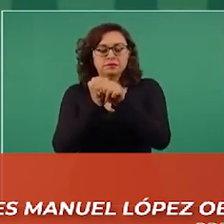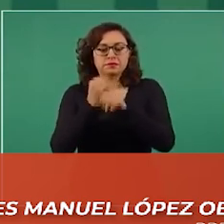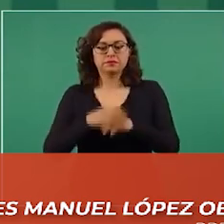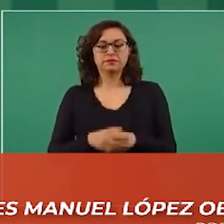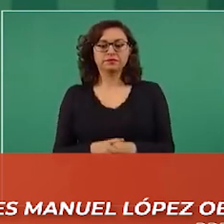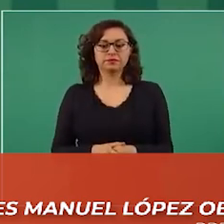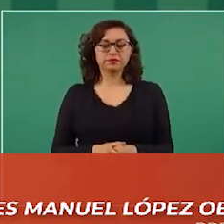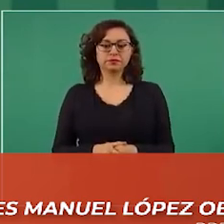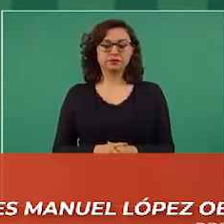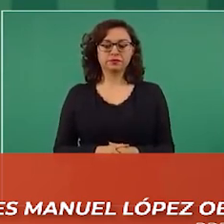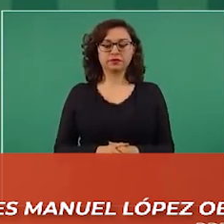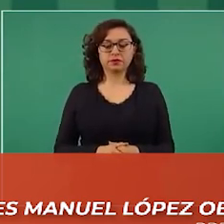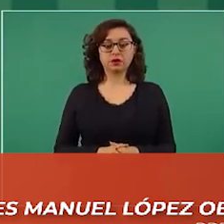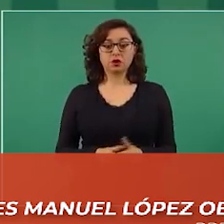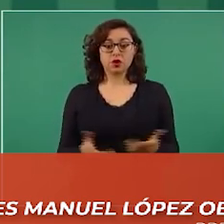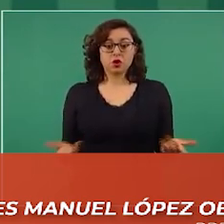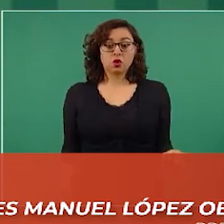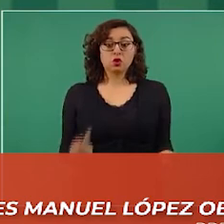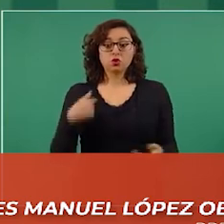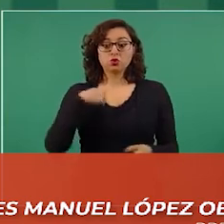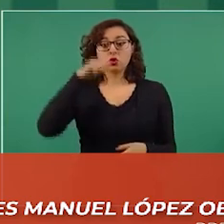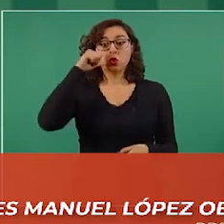porque lo di a conocer